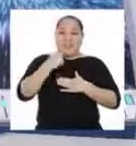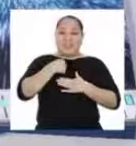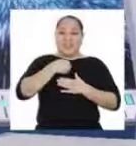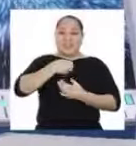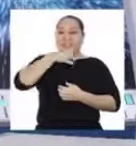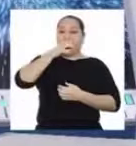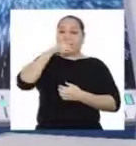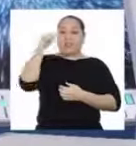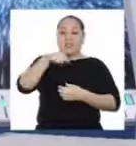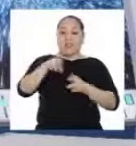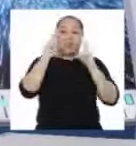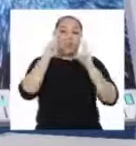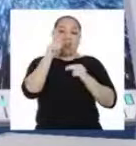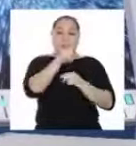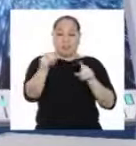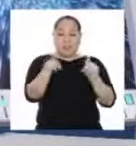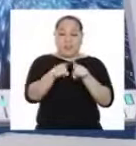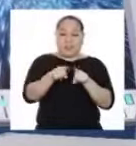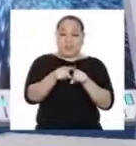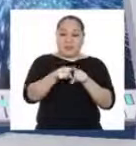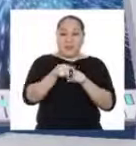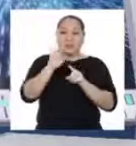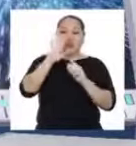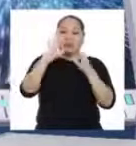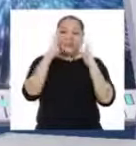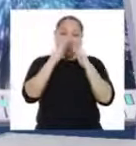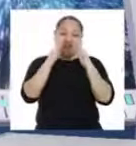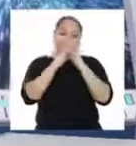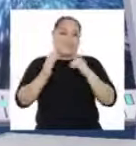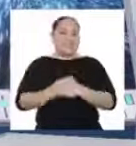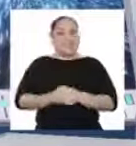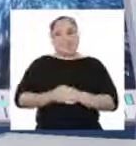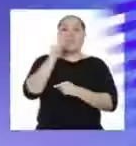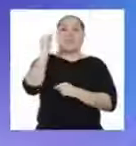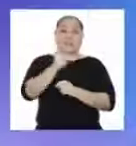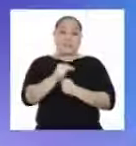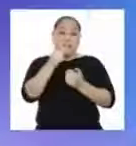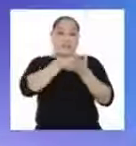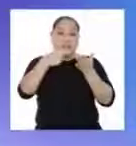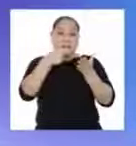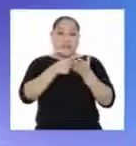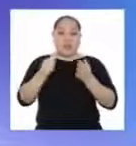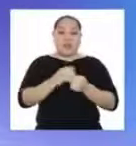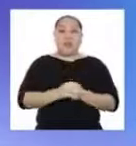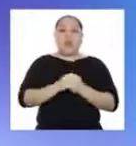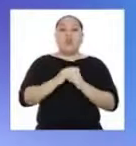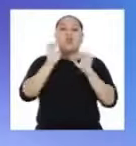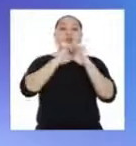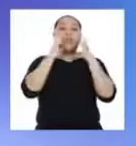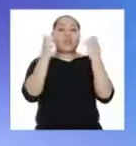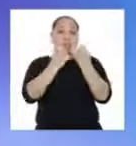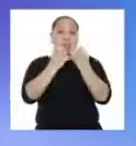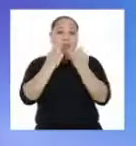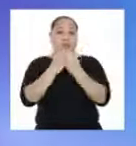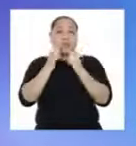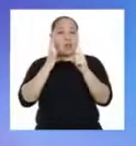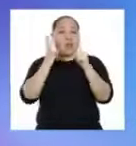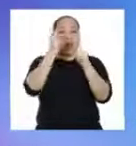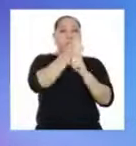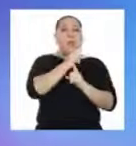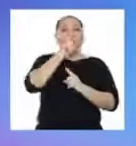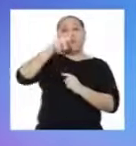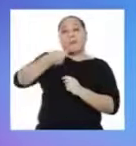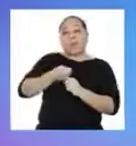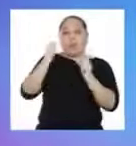¡Yo ya me hidraté! ¡Espero que ustedes también lo hayan hecho en sus casas! Si esta semana los equipos logran